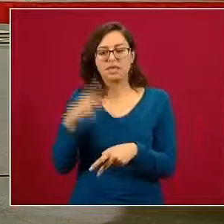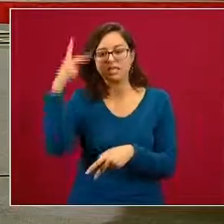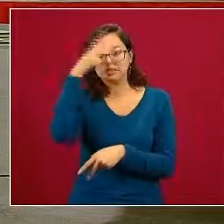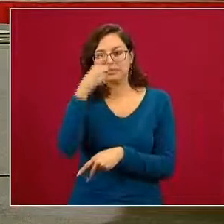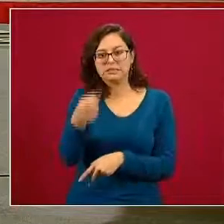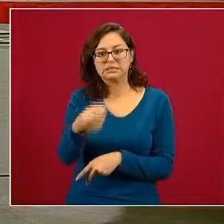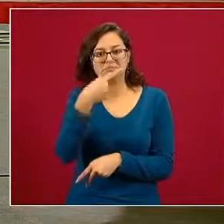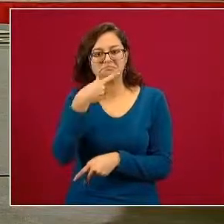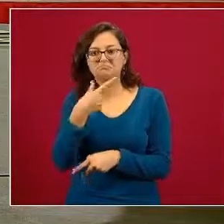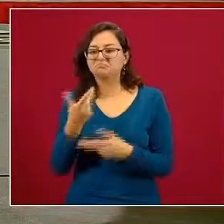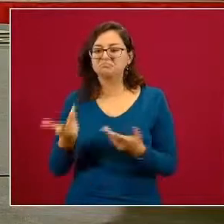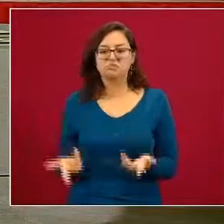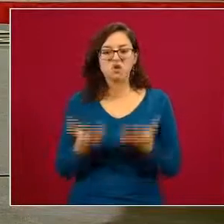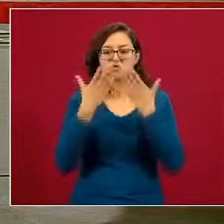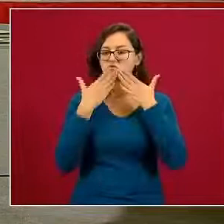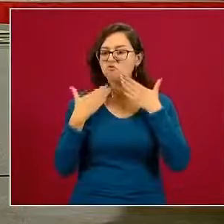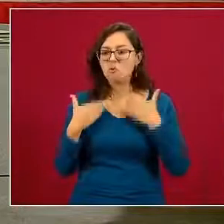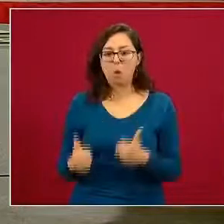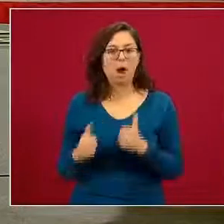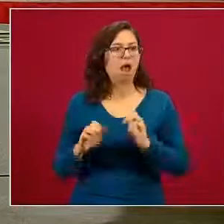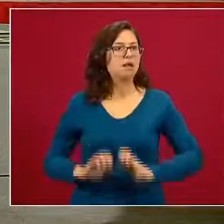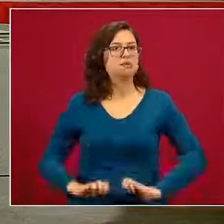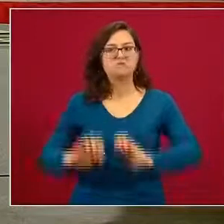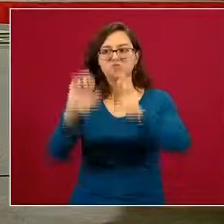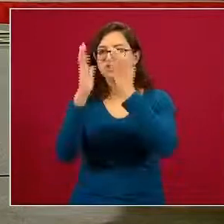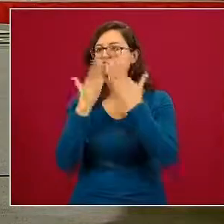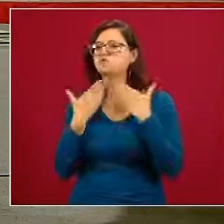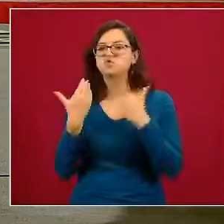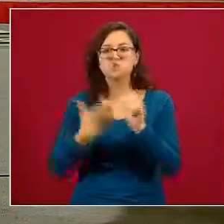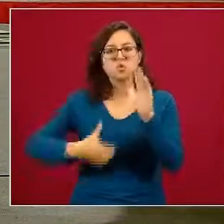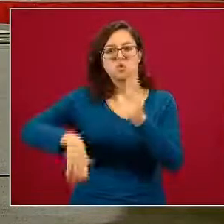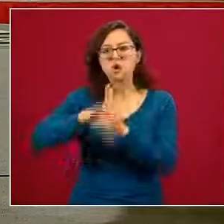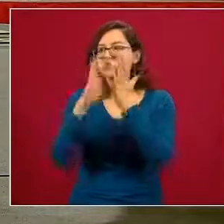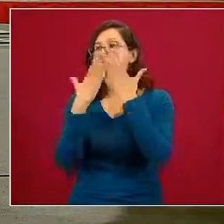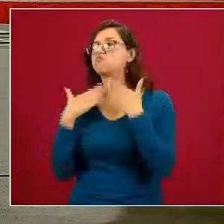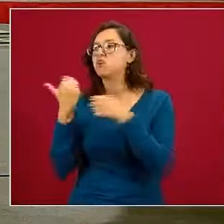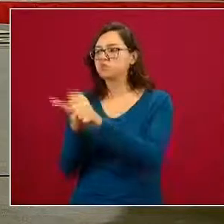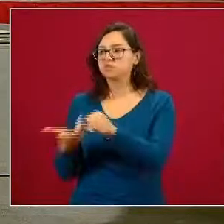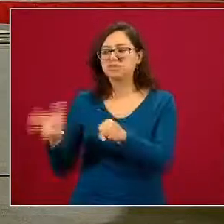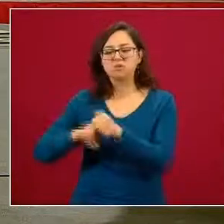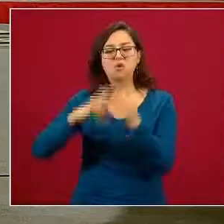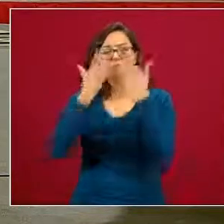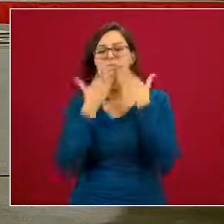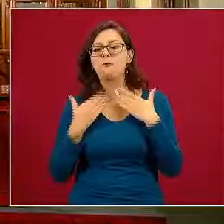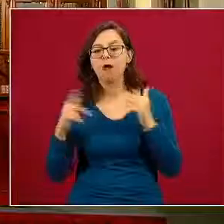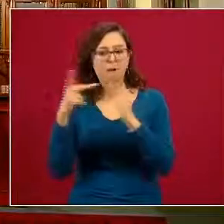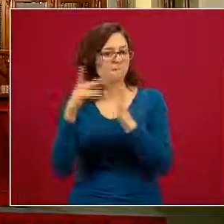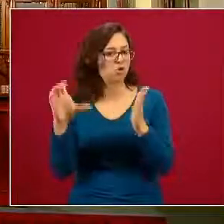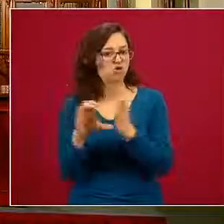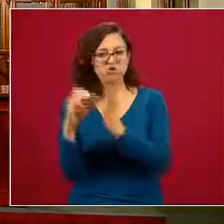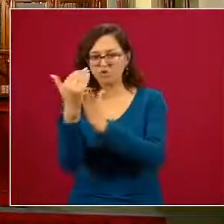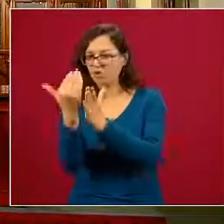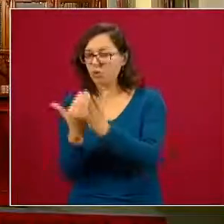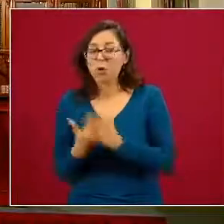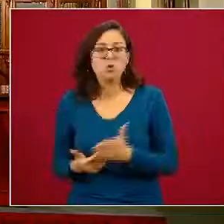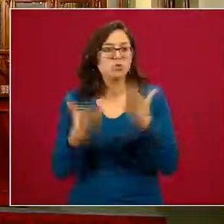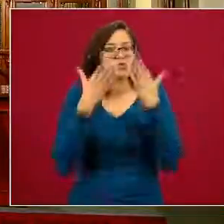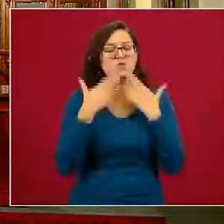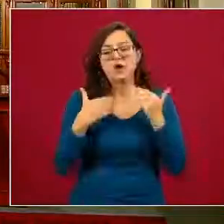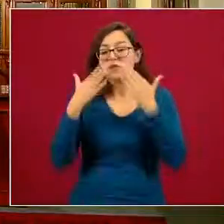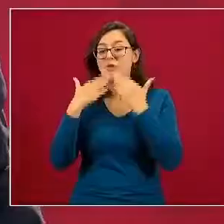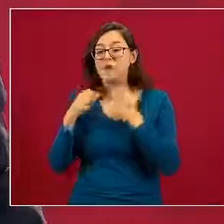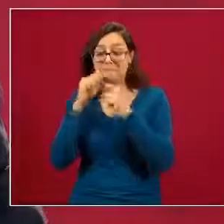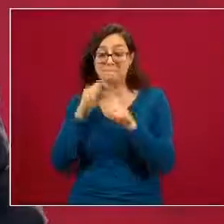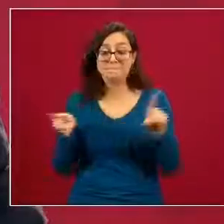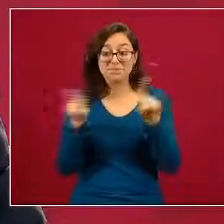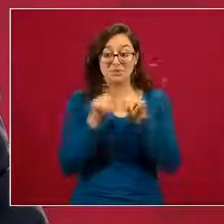psiquiátrica no hay instalaciones suficientes no hay protocolos de atención y el modelo de prevención